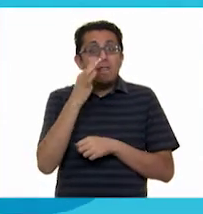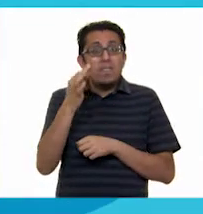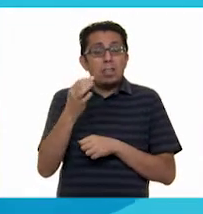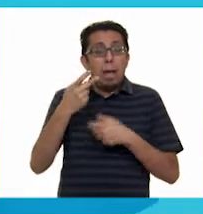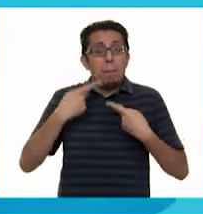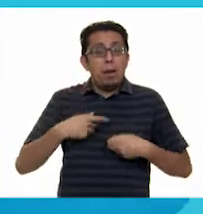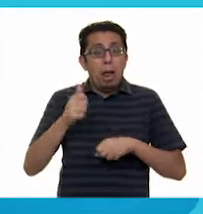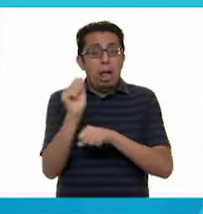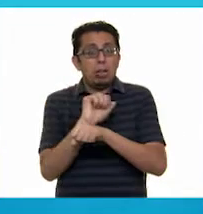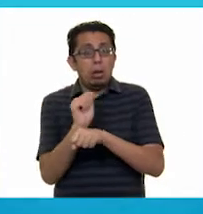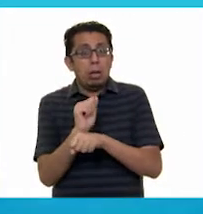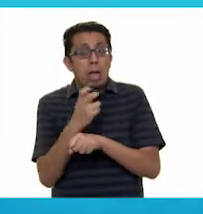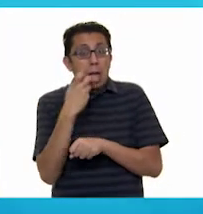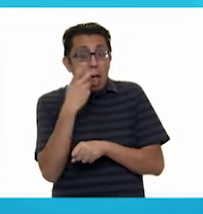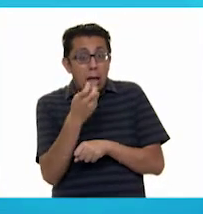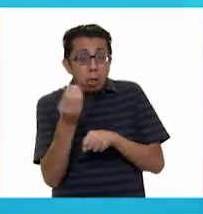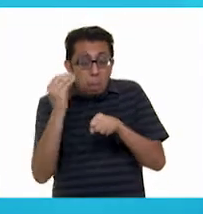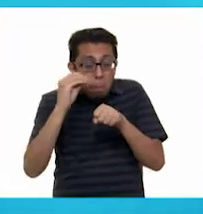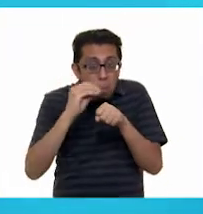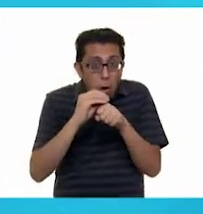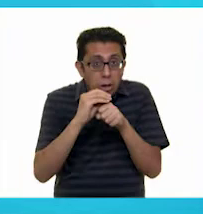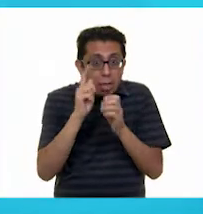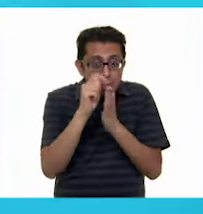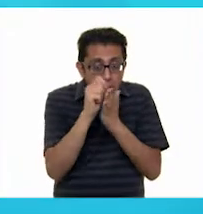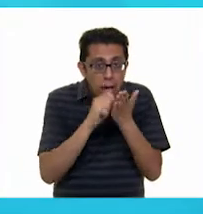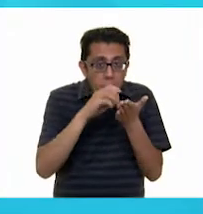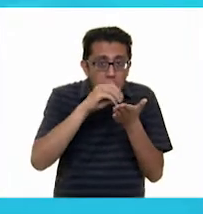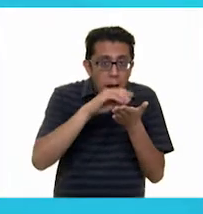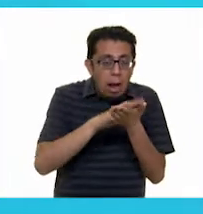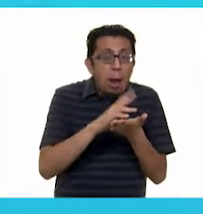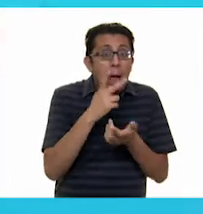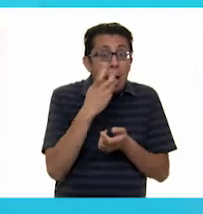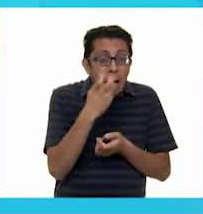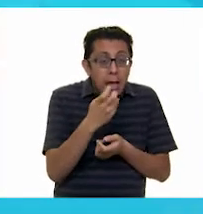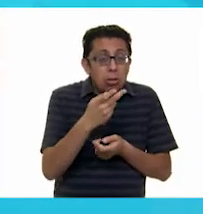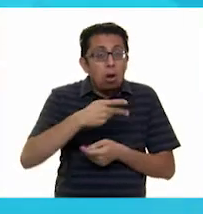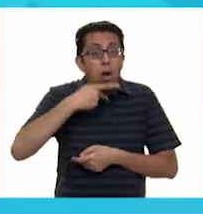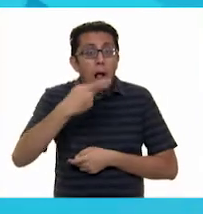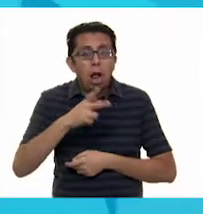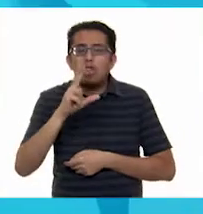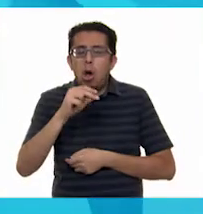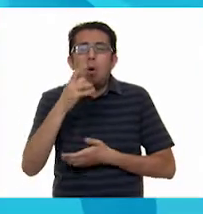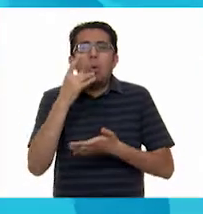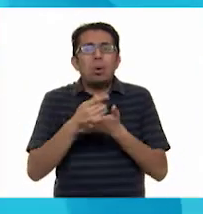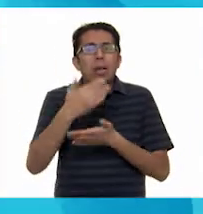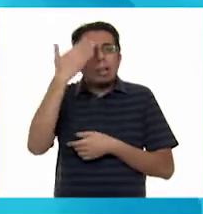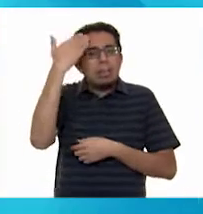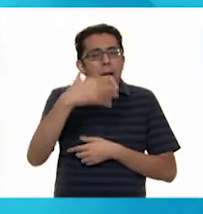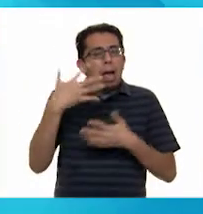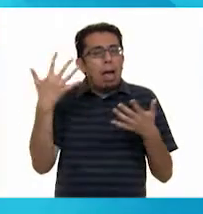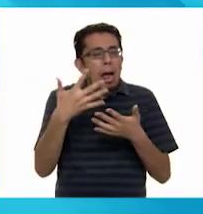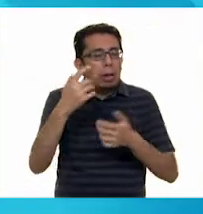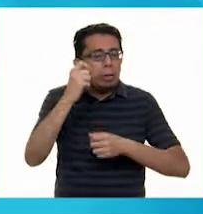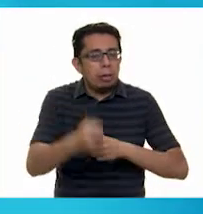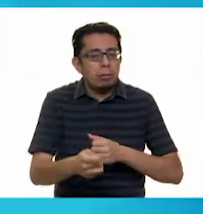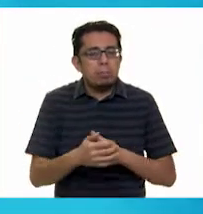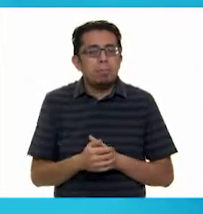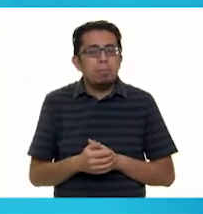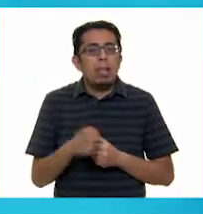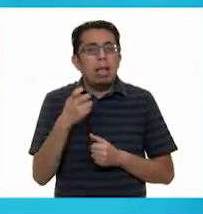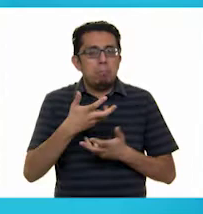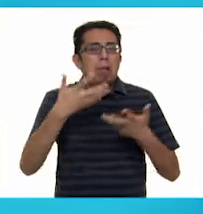Están en el texto, pero no se dicen. Más bien nos refieren lo que los actores tienen que hacer. Perfecto, las